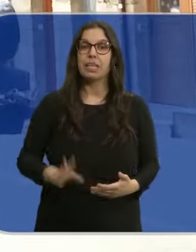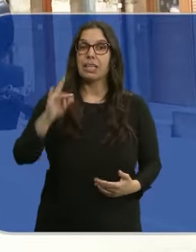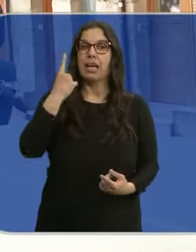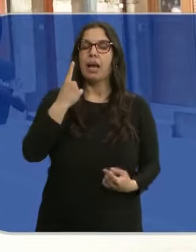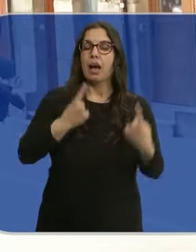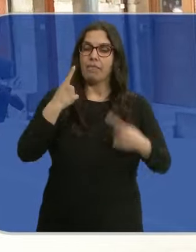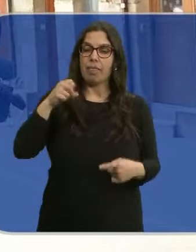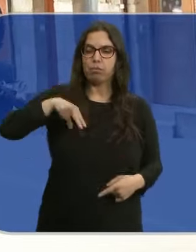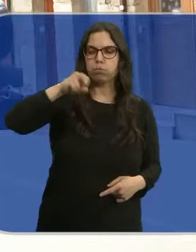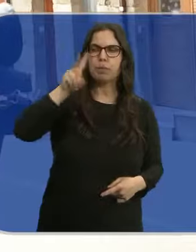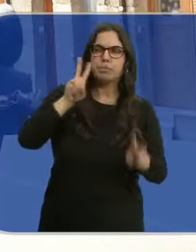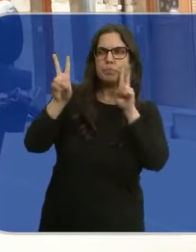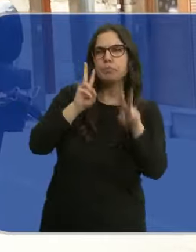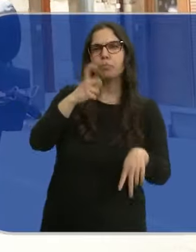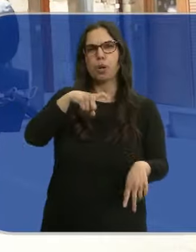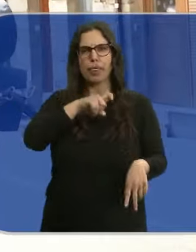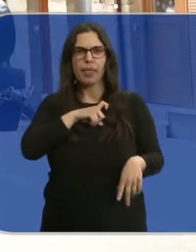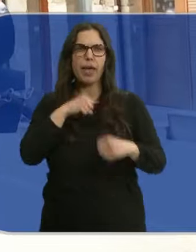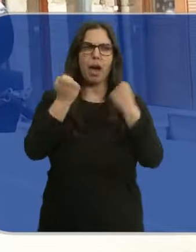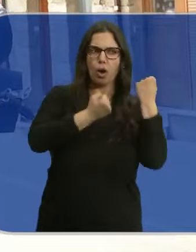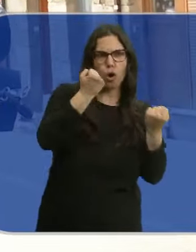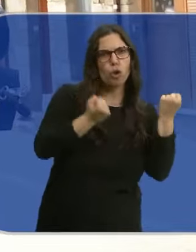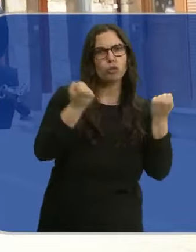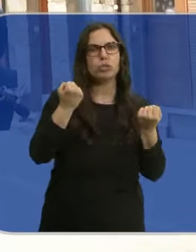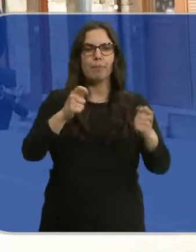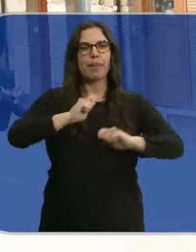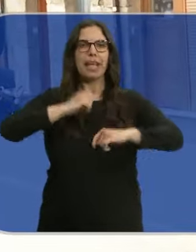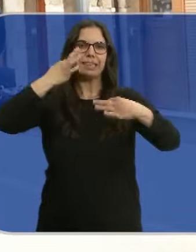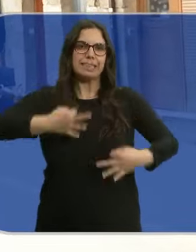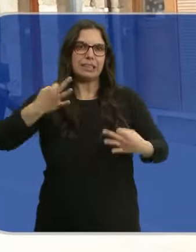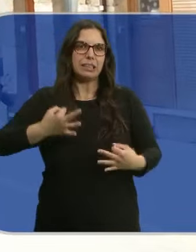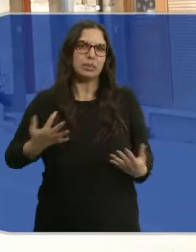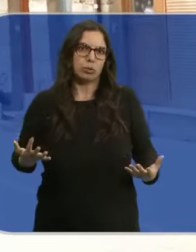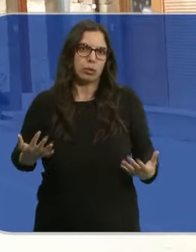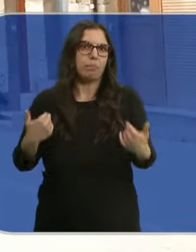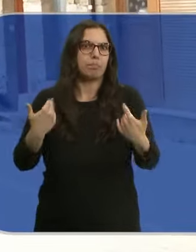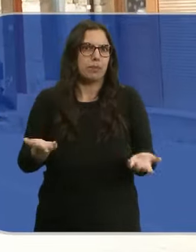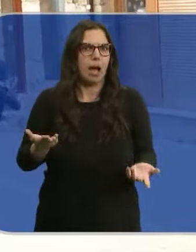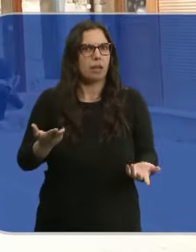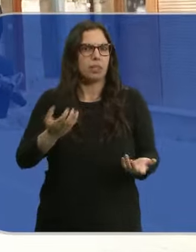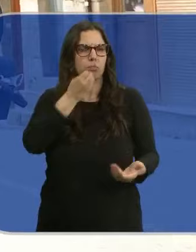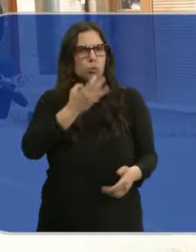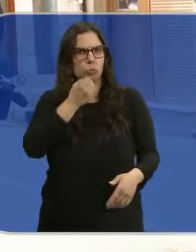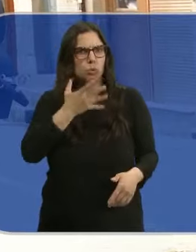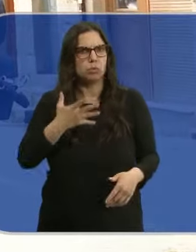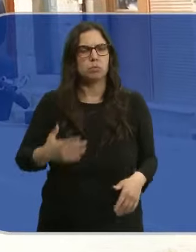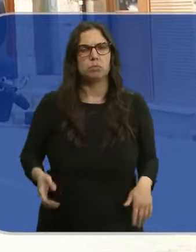a veces en el camino he visto policías conduciendo sus coches y me hace sentir segura. Es una buena campaña.